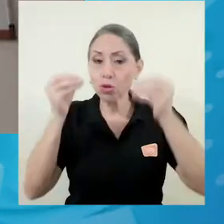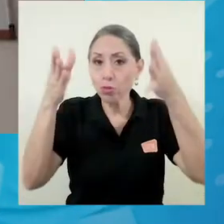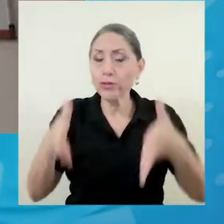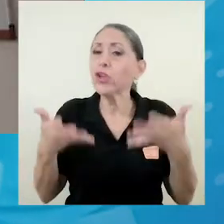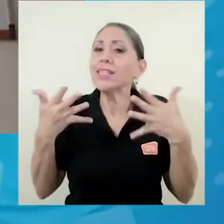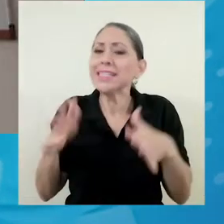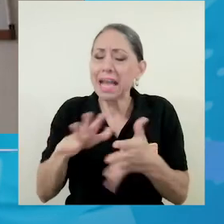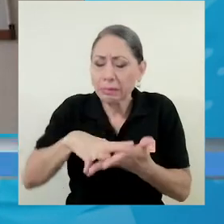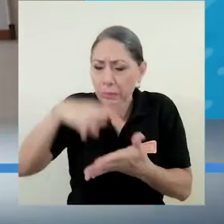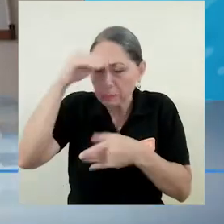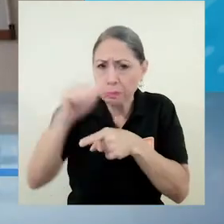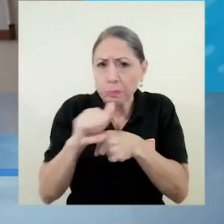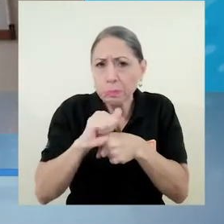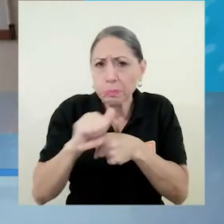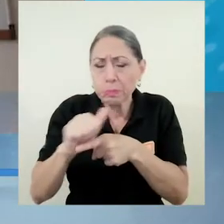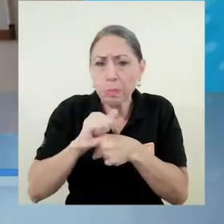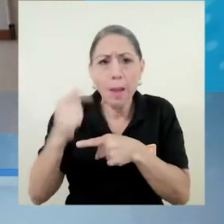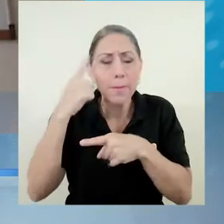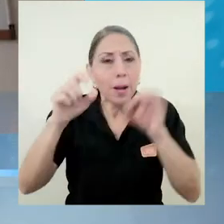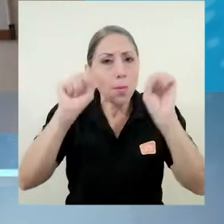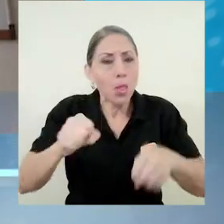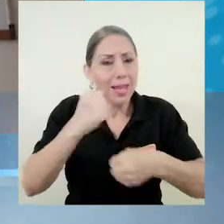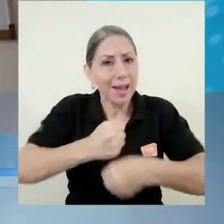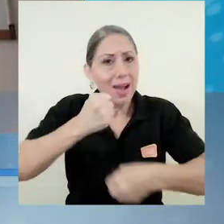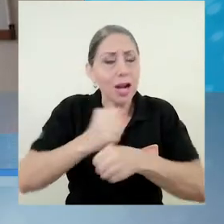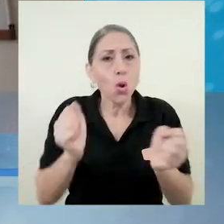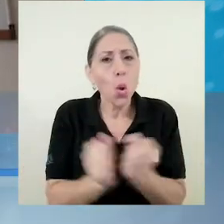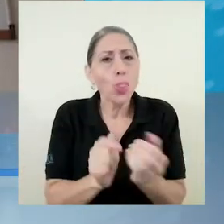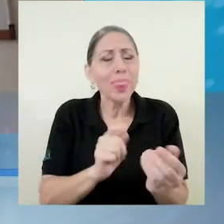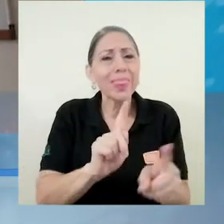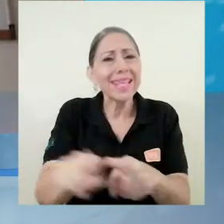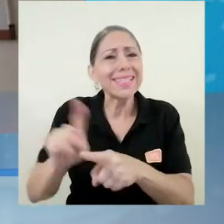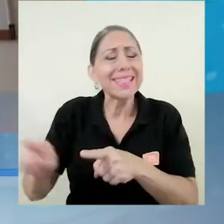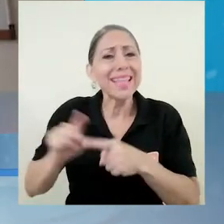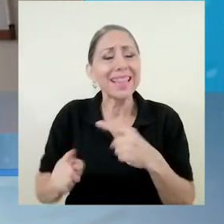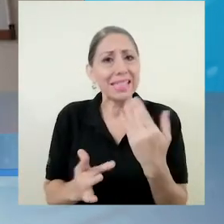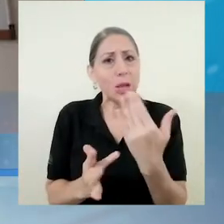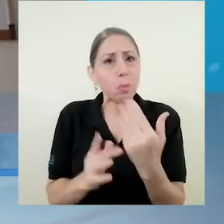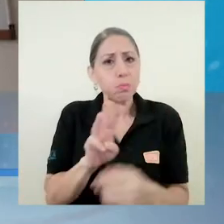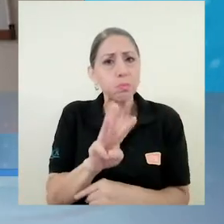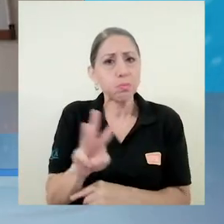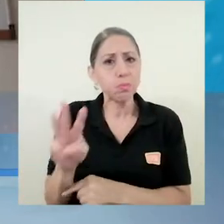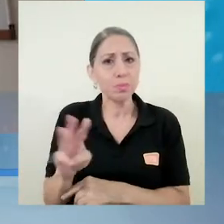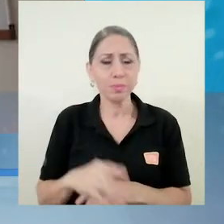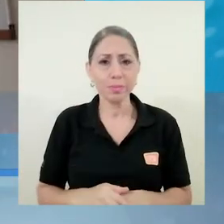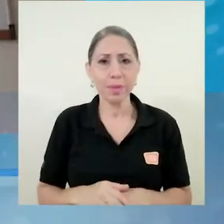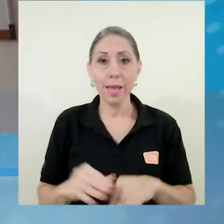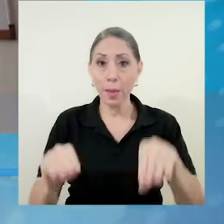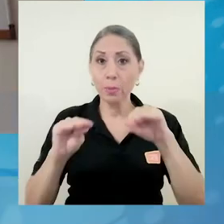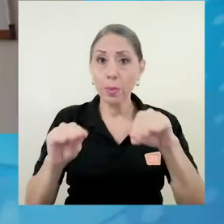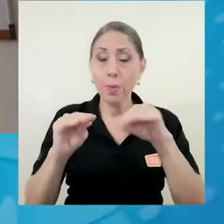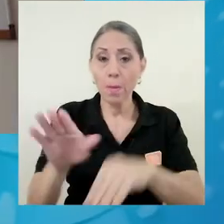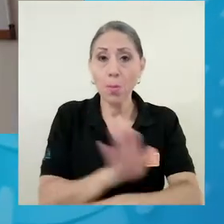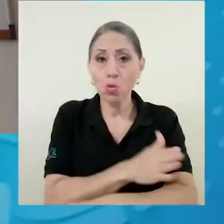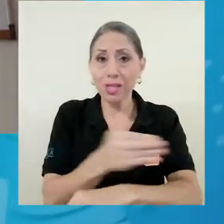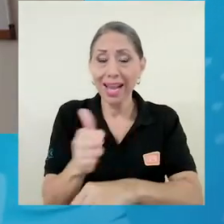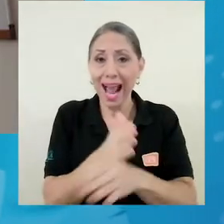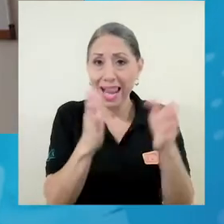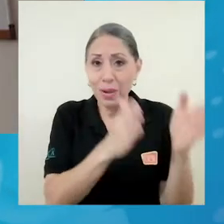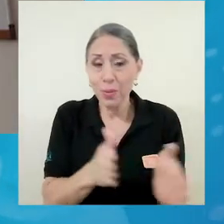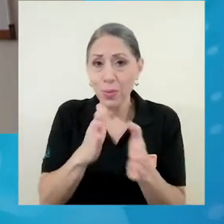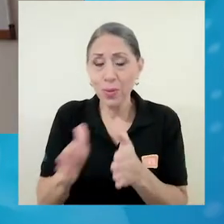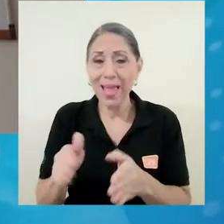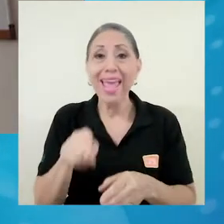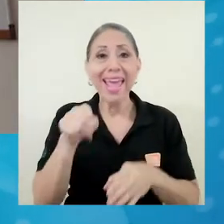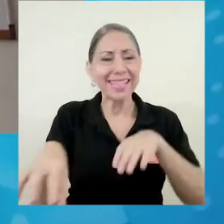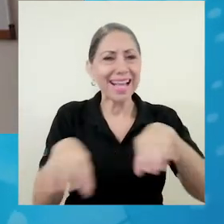capacitado para poder trabajar con distintas plataformas. La formación musical es una actividad en